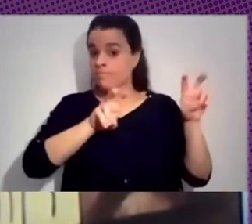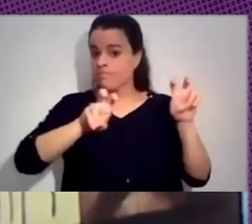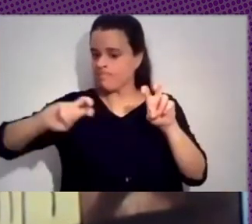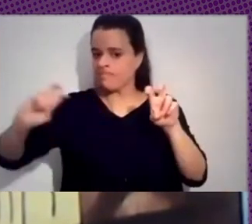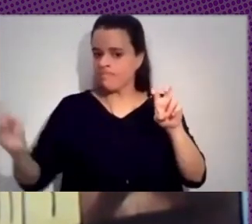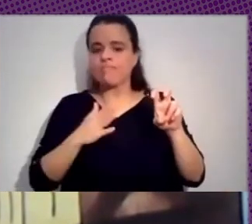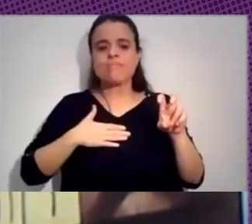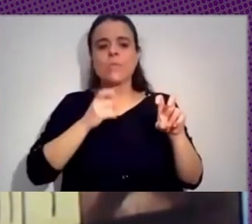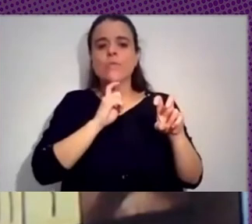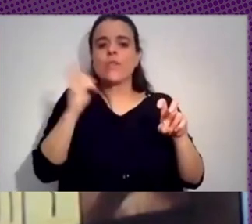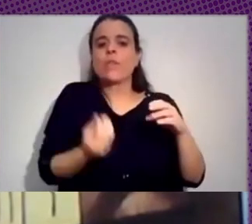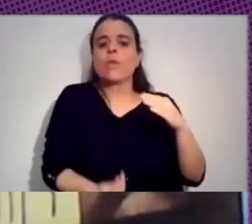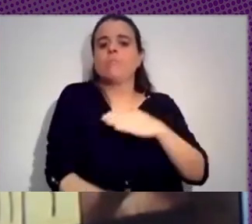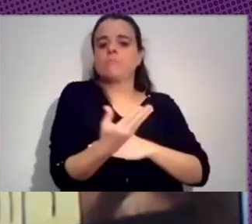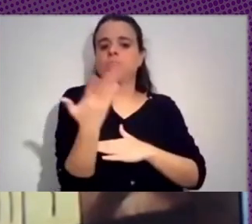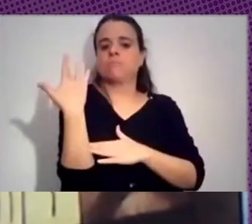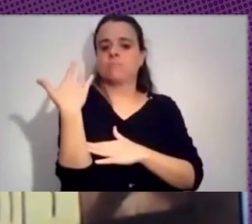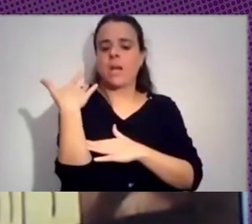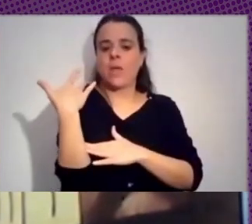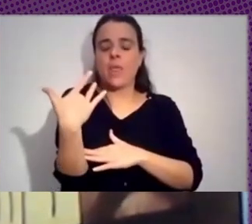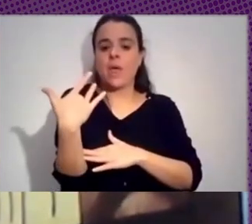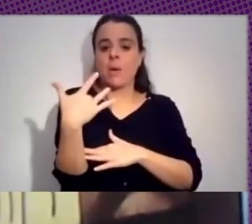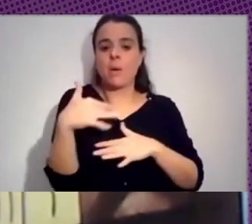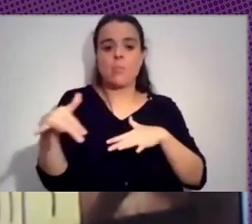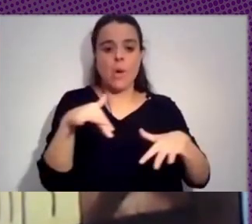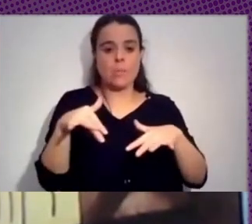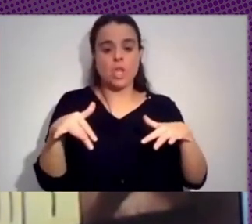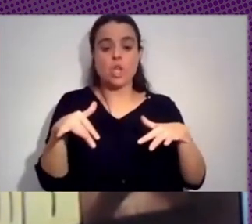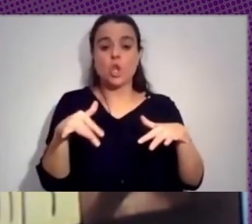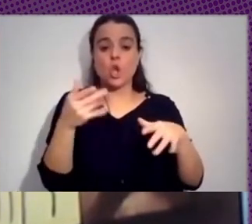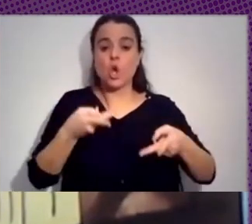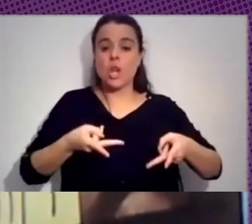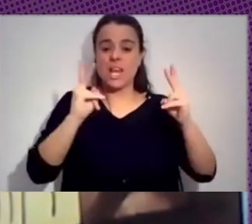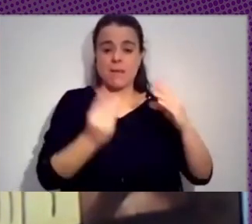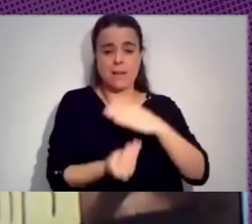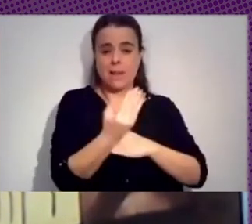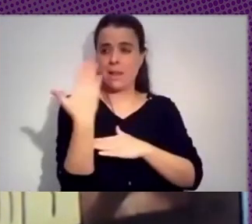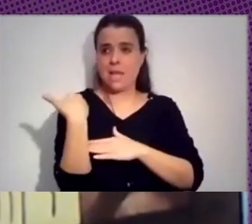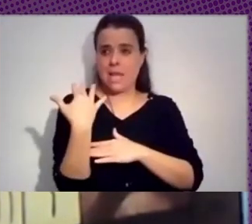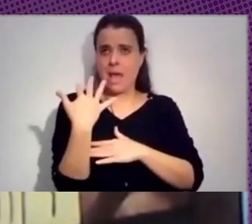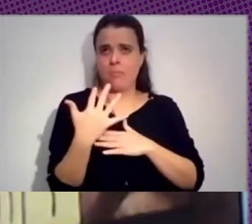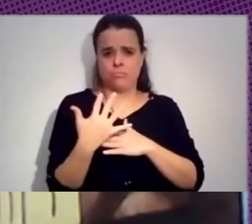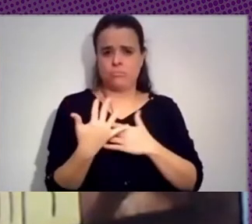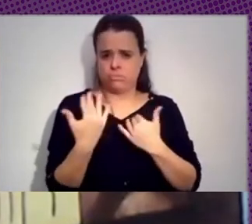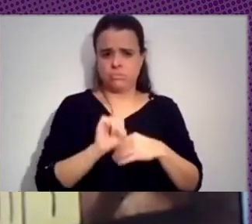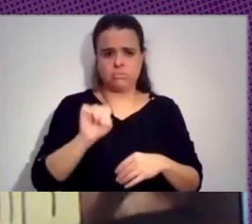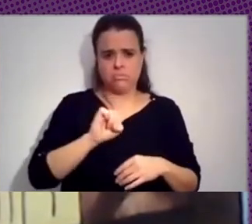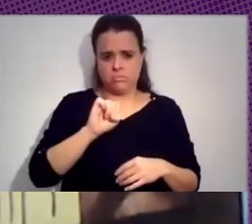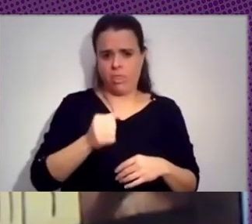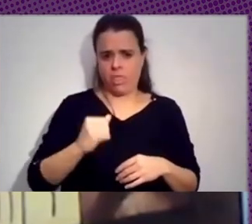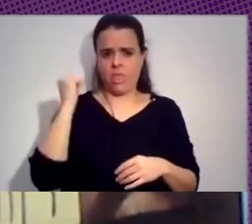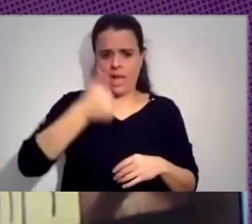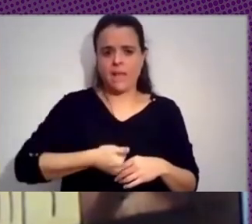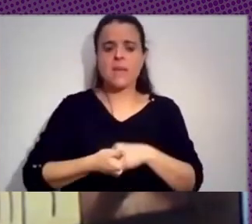nace del movimiento de software libre y el movimiento de software libre nace hace ya varias décadas como una